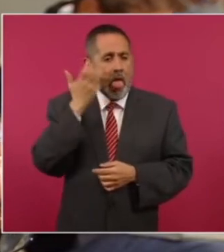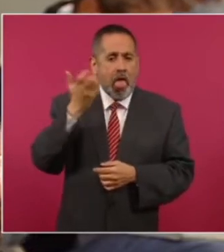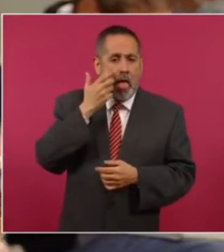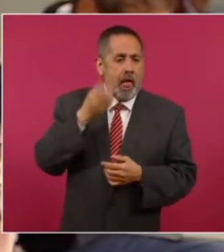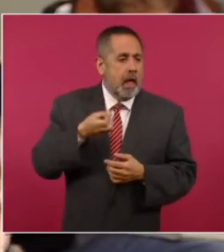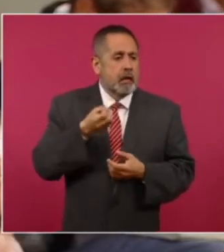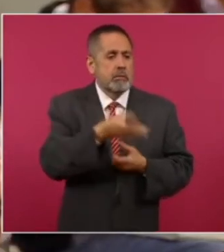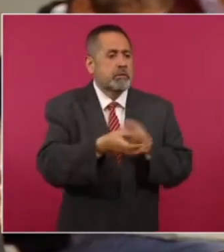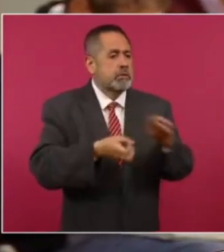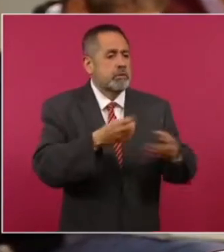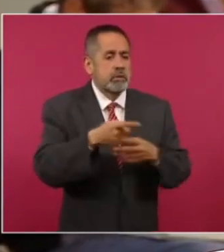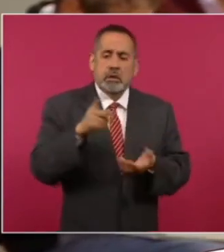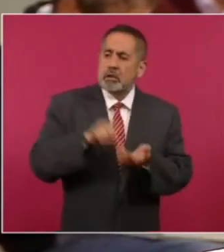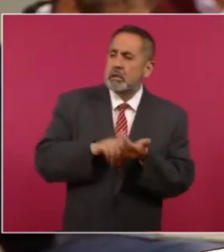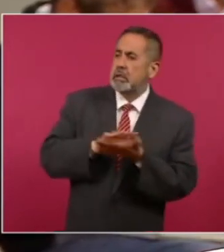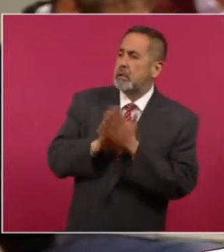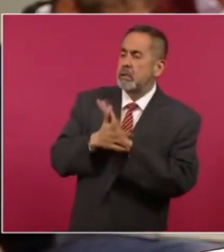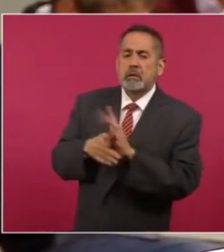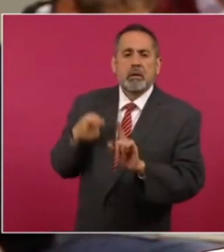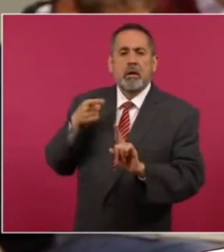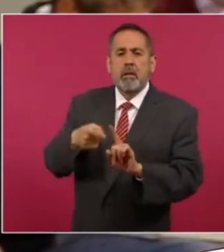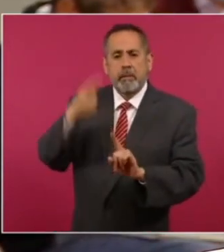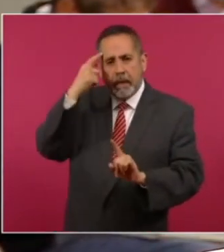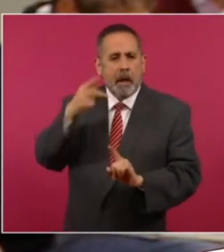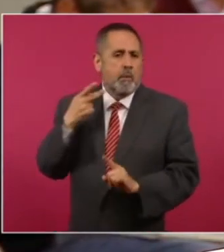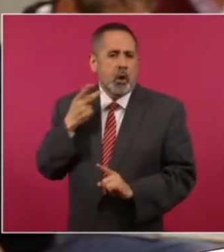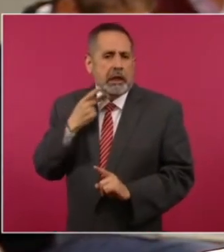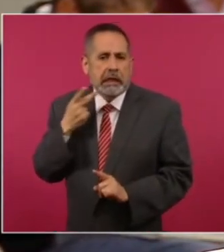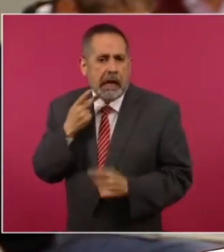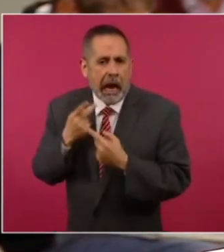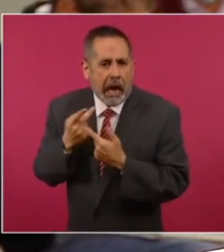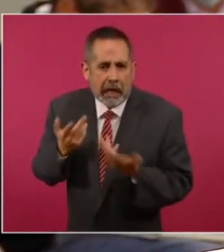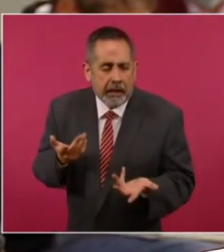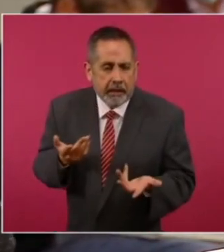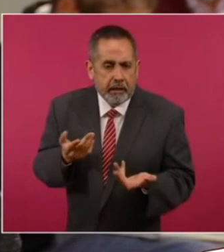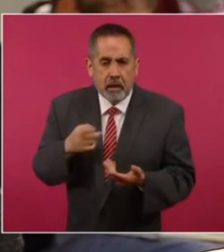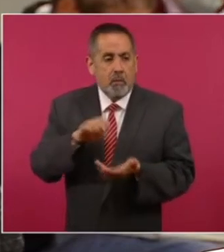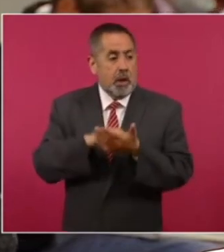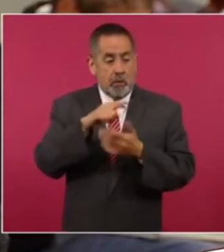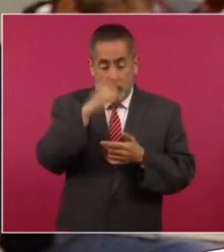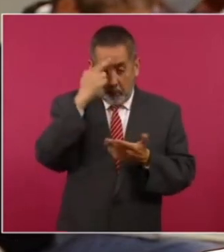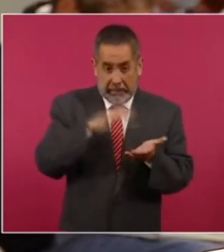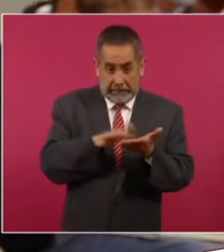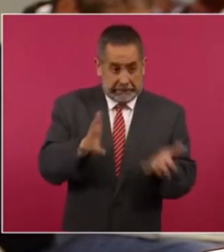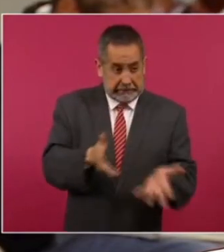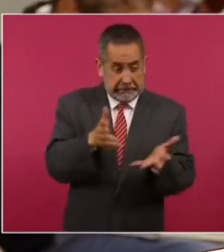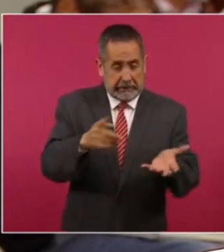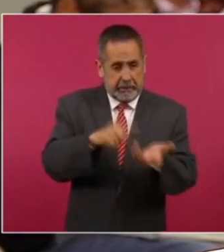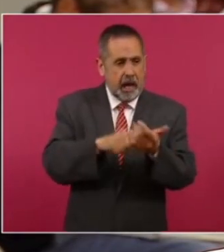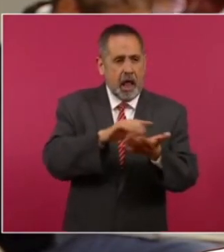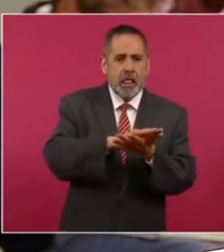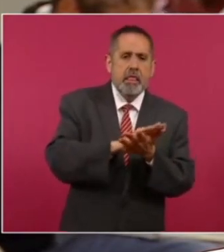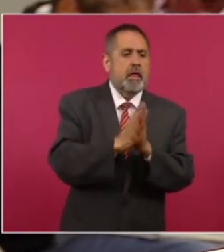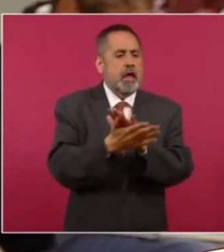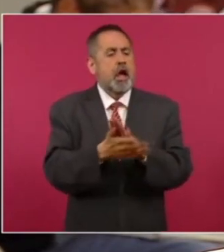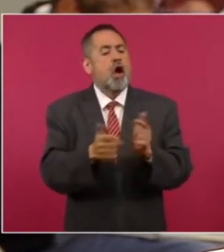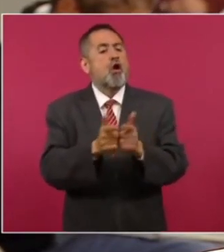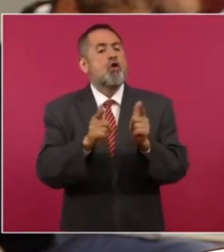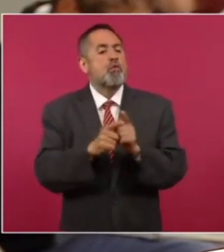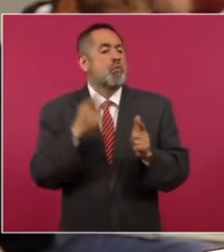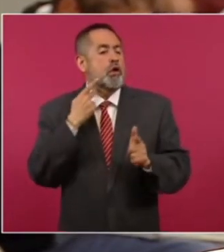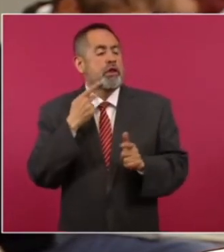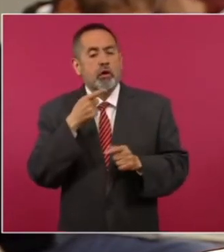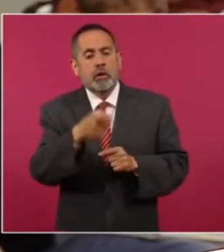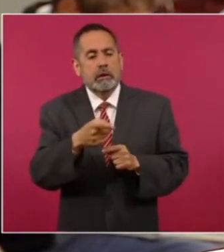comandante Borolas Arias Felipe Calderón el comandante supremo de los paniaguados antes